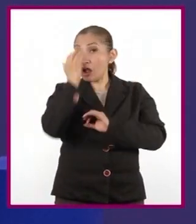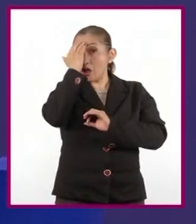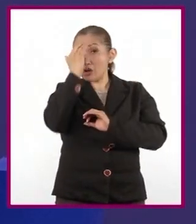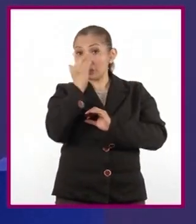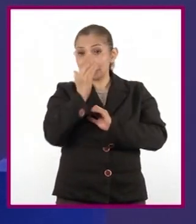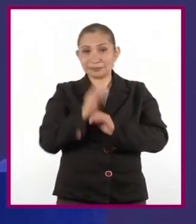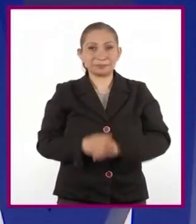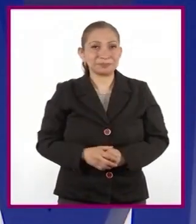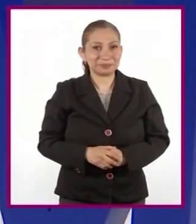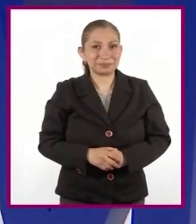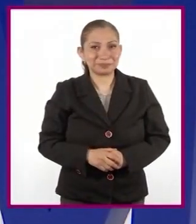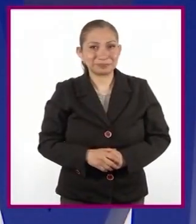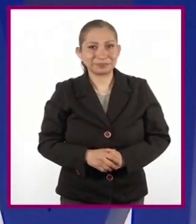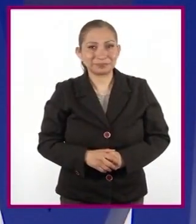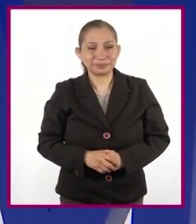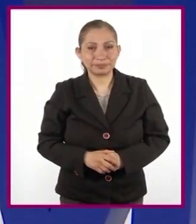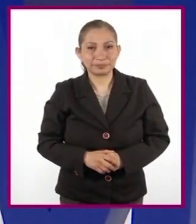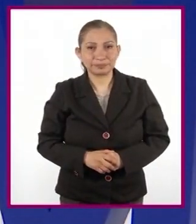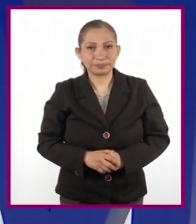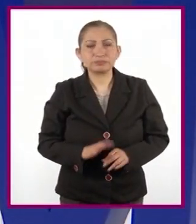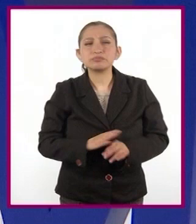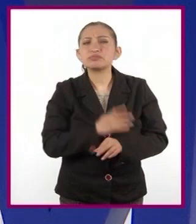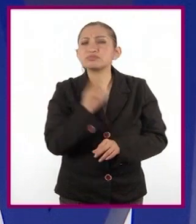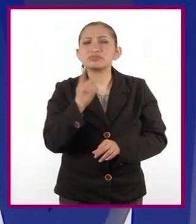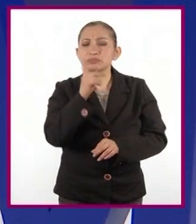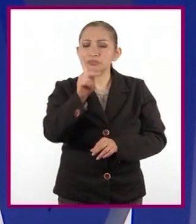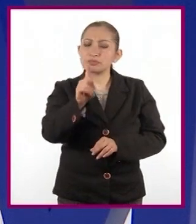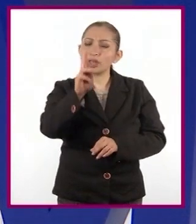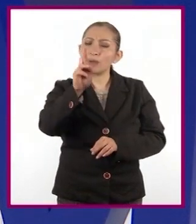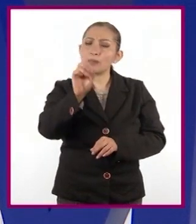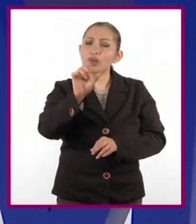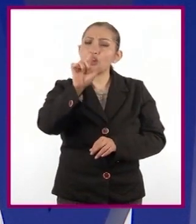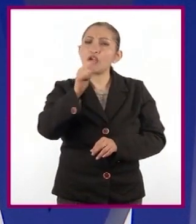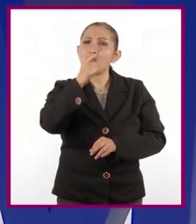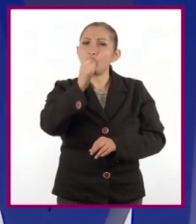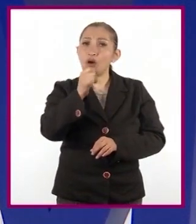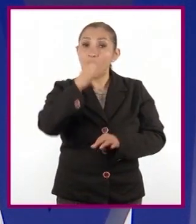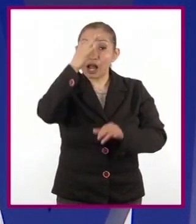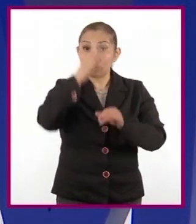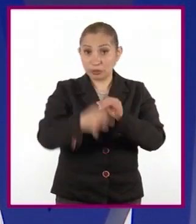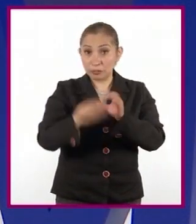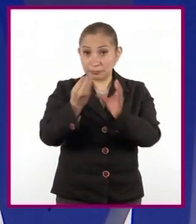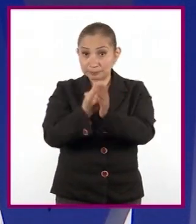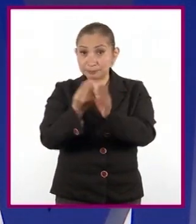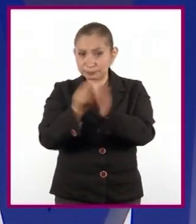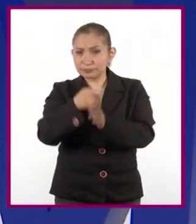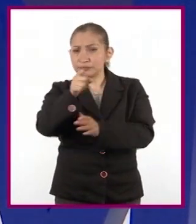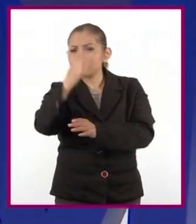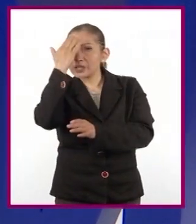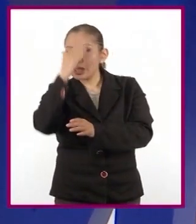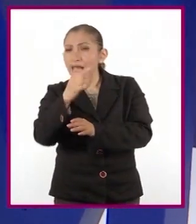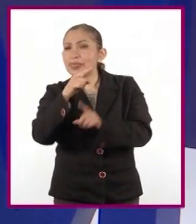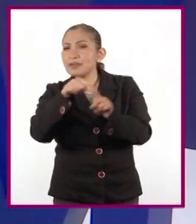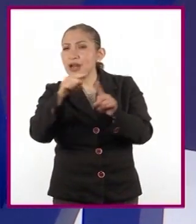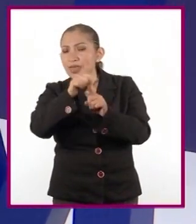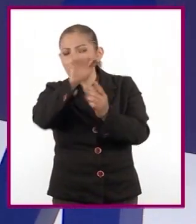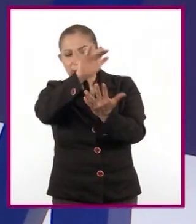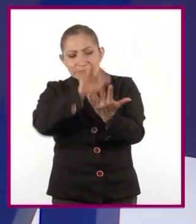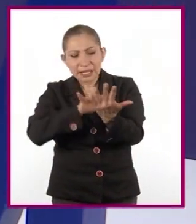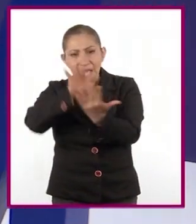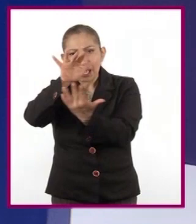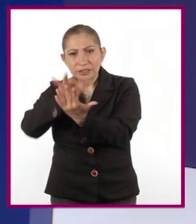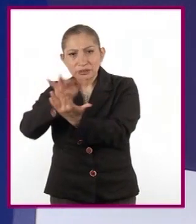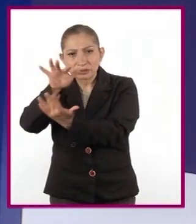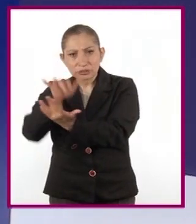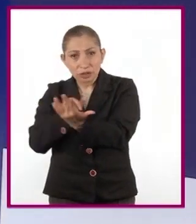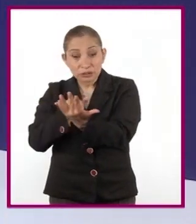para ustedes. ¿Por qué el prólogo? Al finalizar con este aprendizaje esperado, conocerás diferentes textos introductorios,